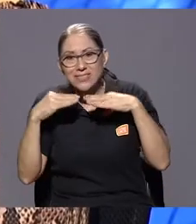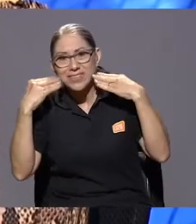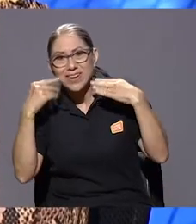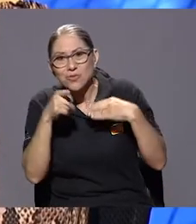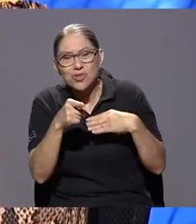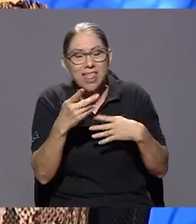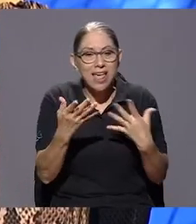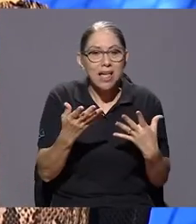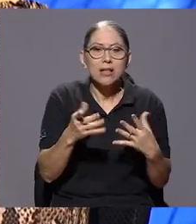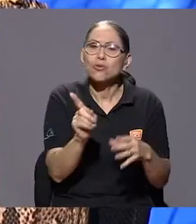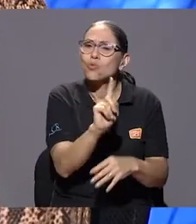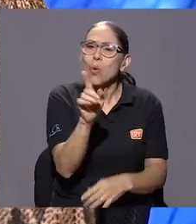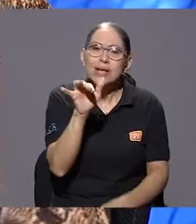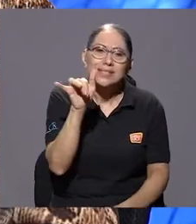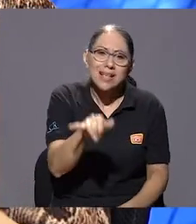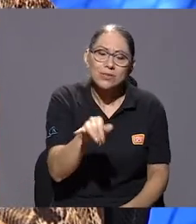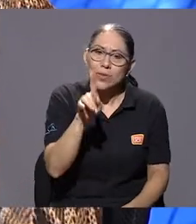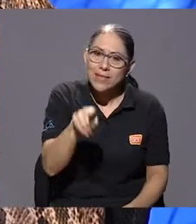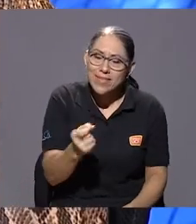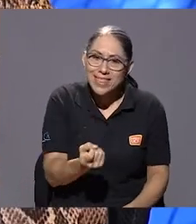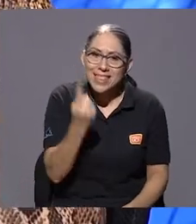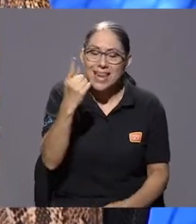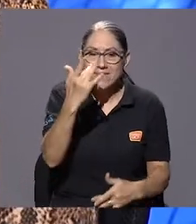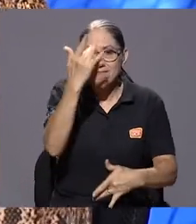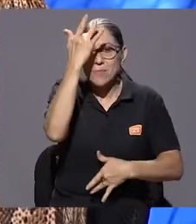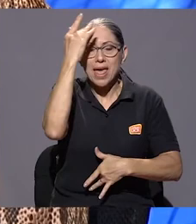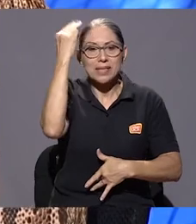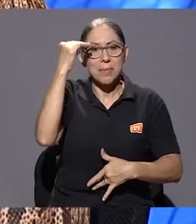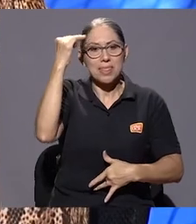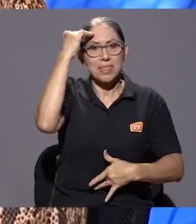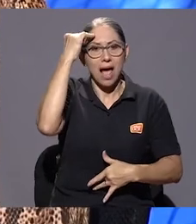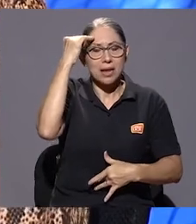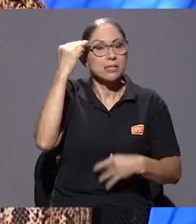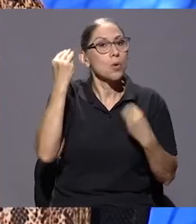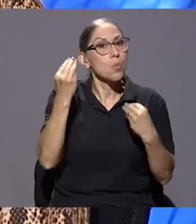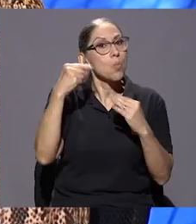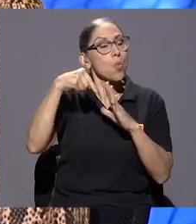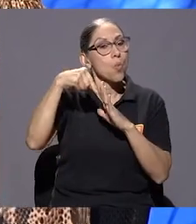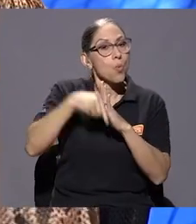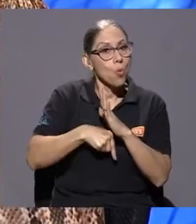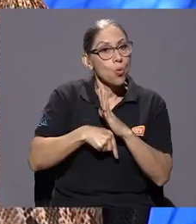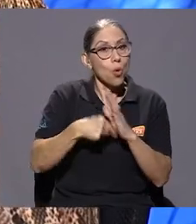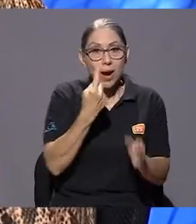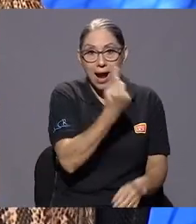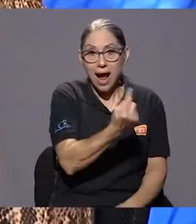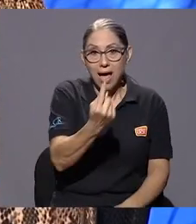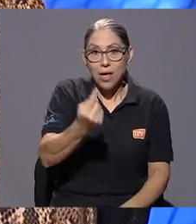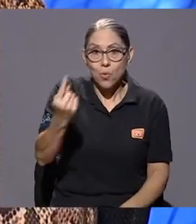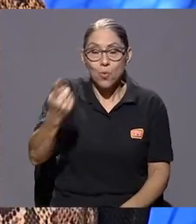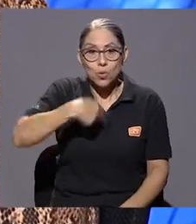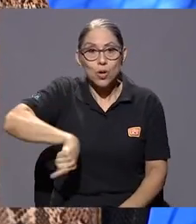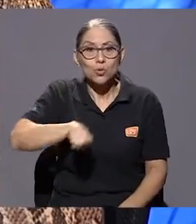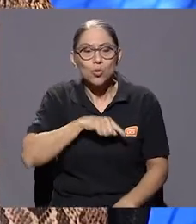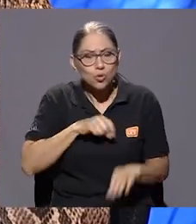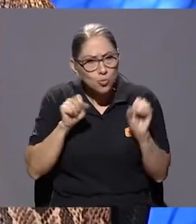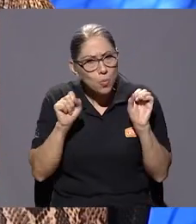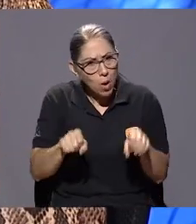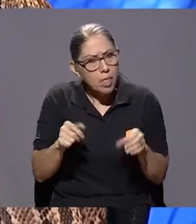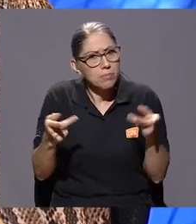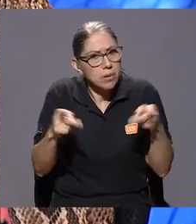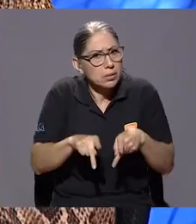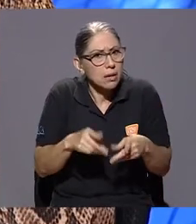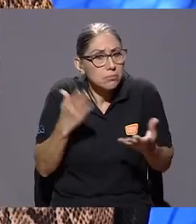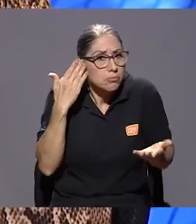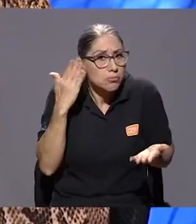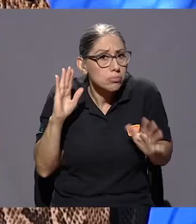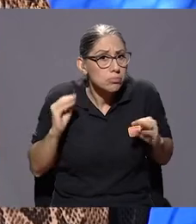o sea, es poder entender que las enfermedades mentales van más allá y que es un tema que cada uno de nosotros podemos tener cierta vulnerabilidad. Y estamos ahorita en